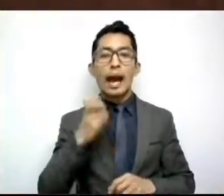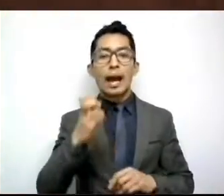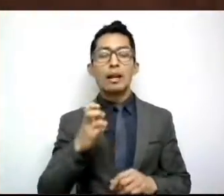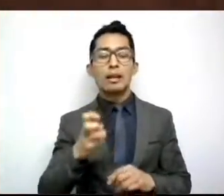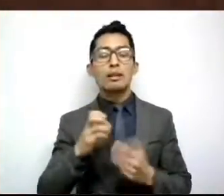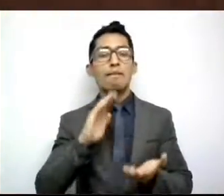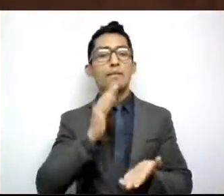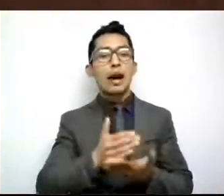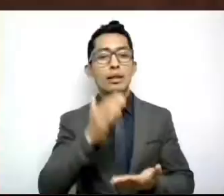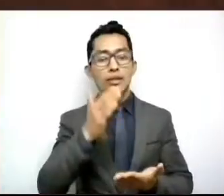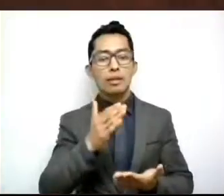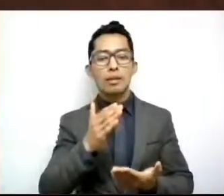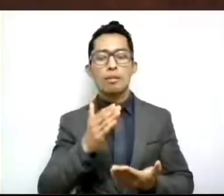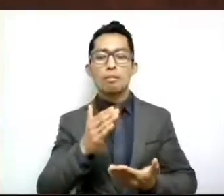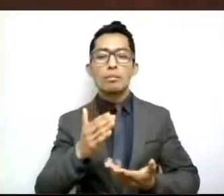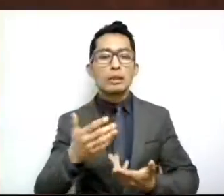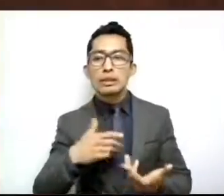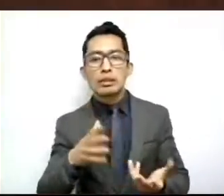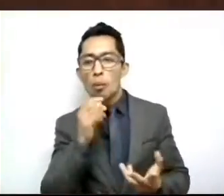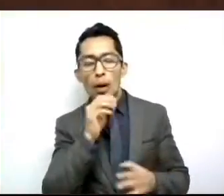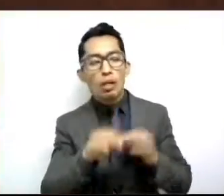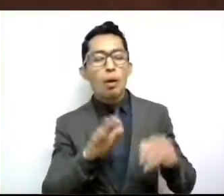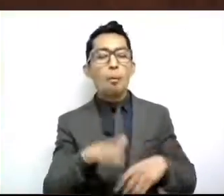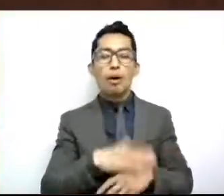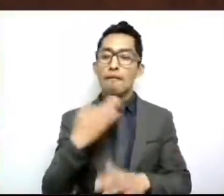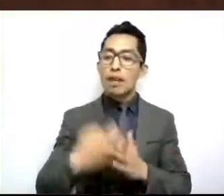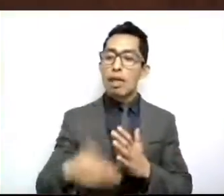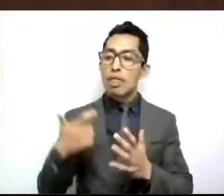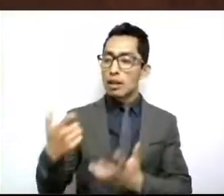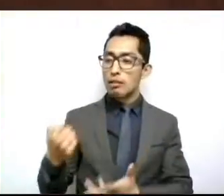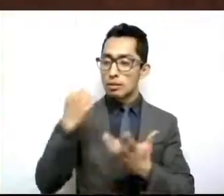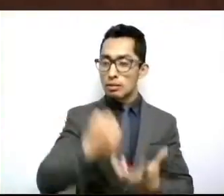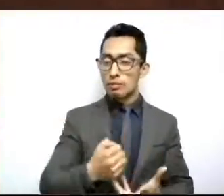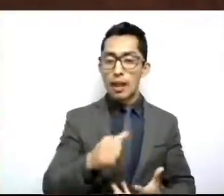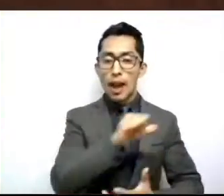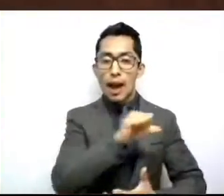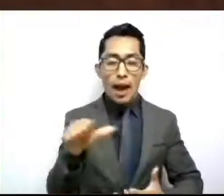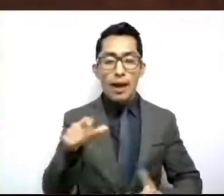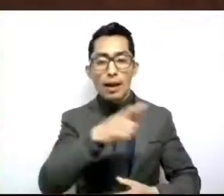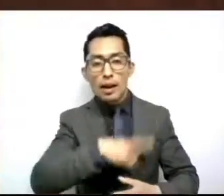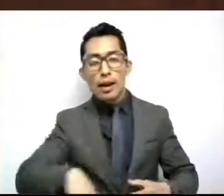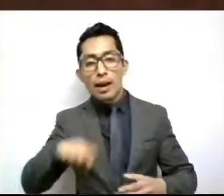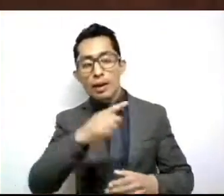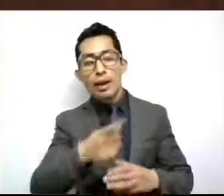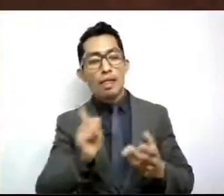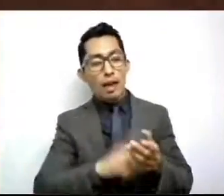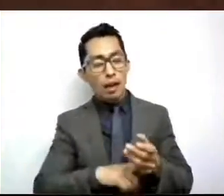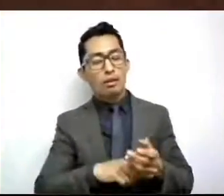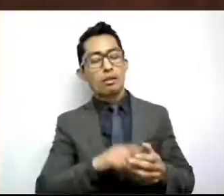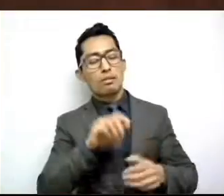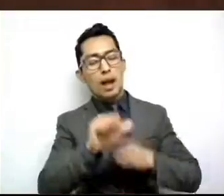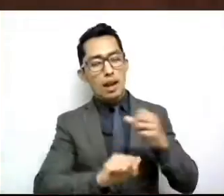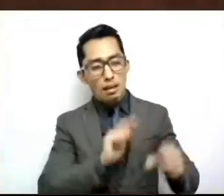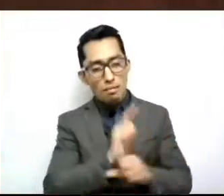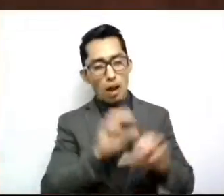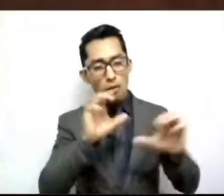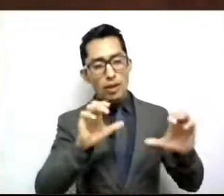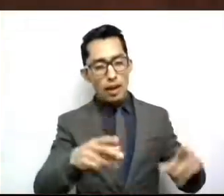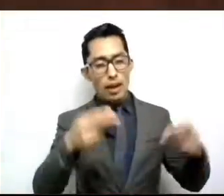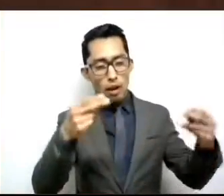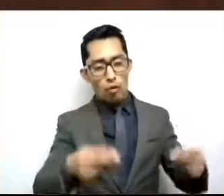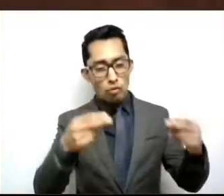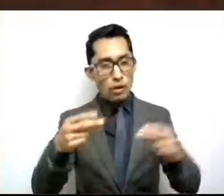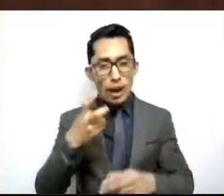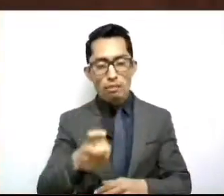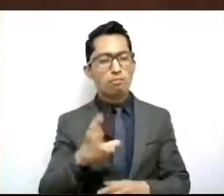por la falta de presupuesto hacia nuestros productores ganaderos. Existe